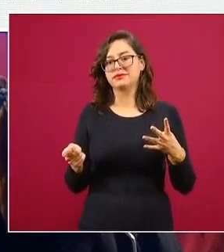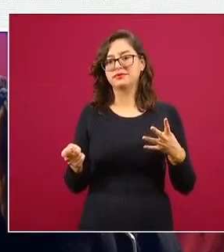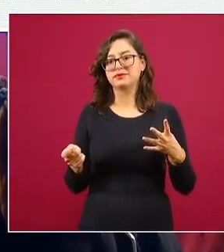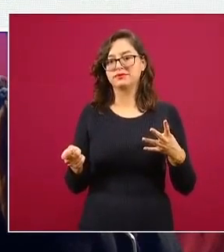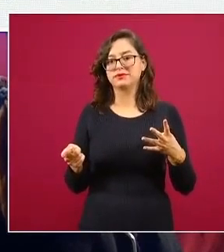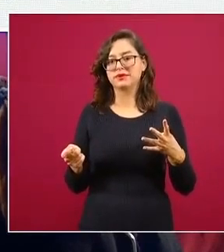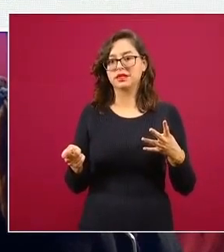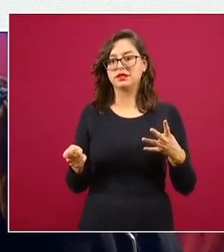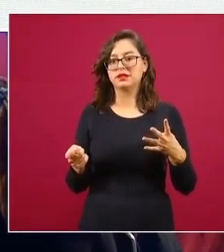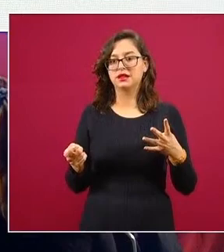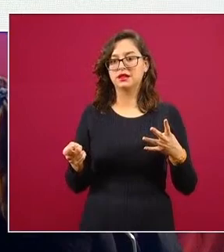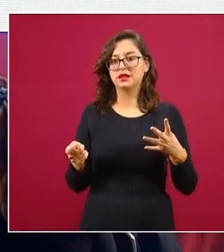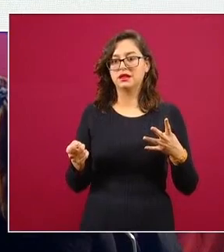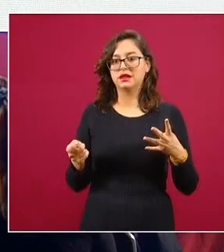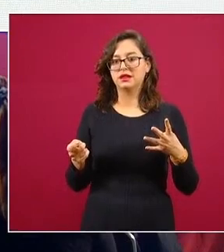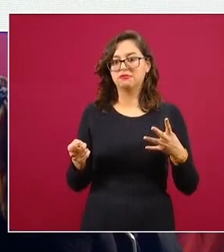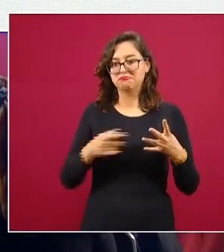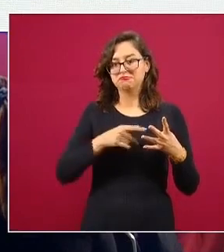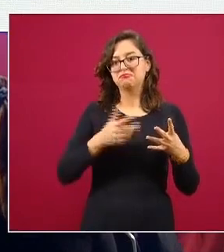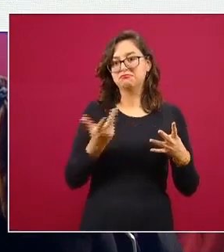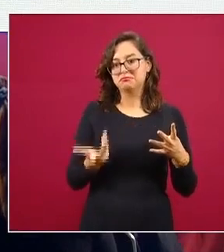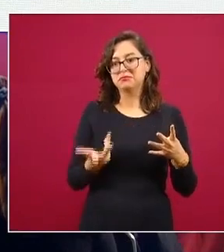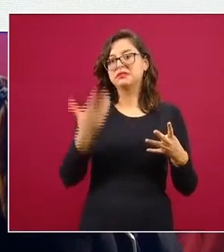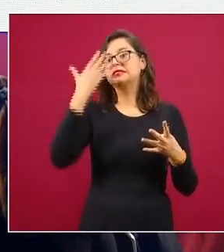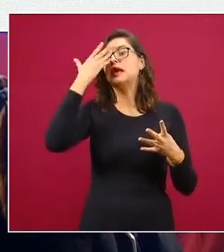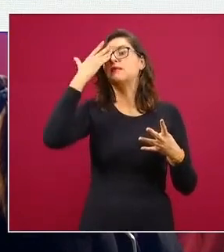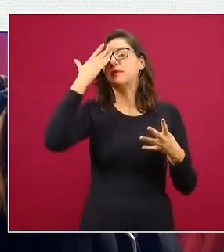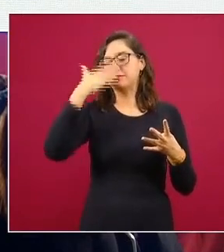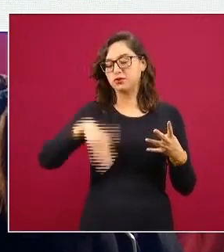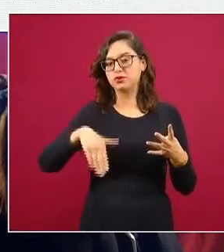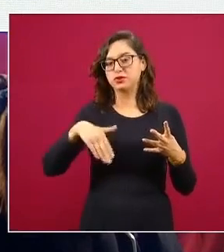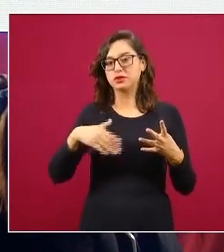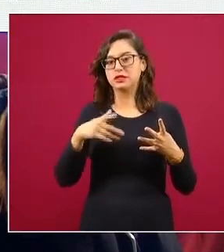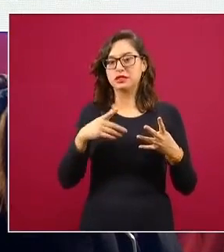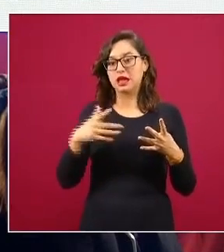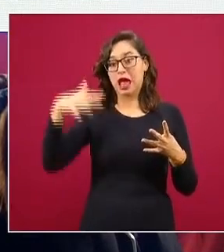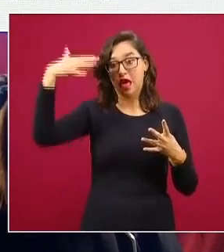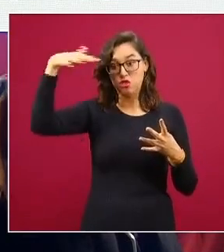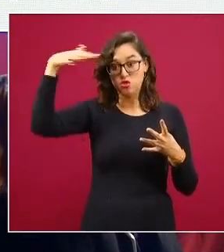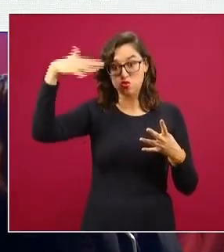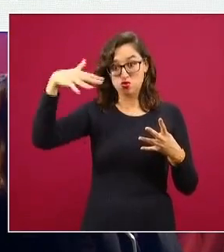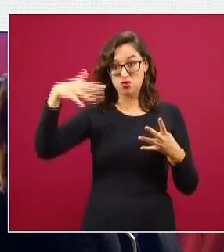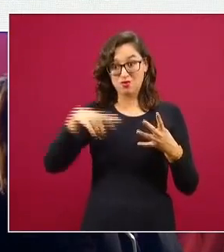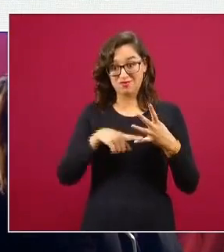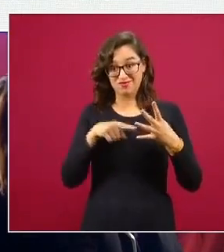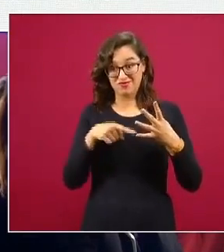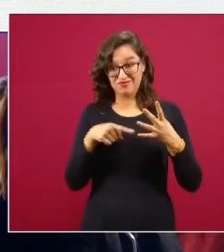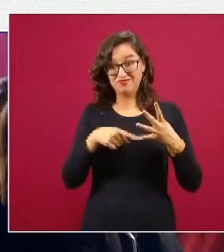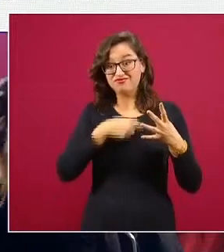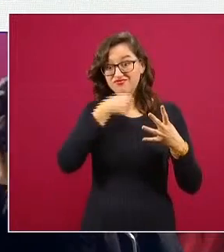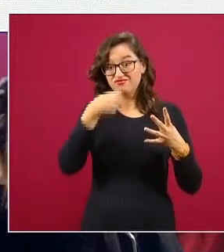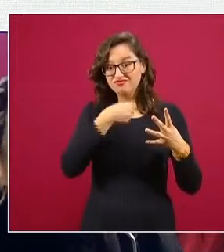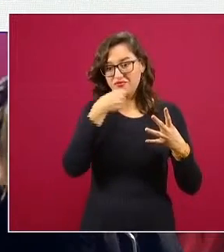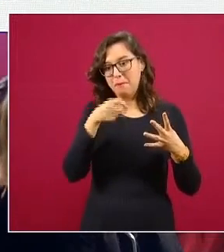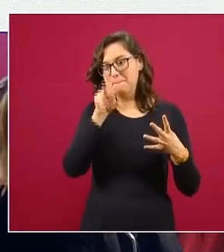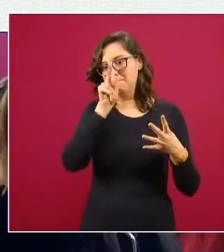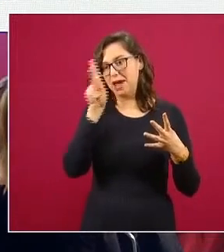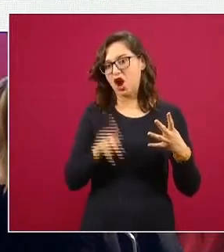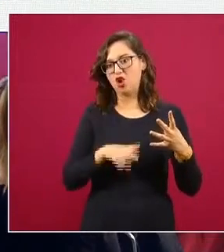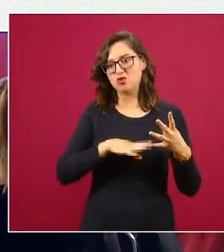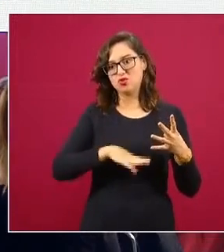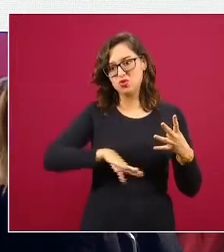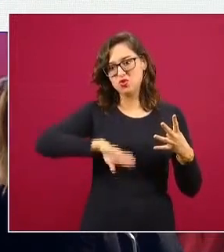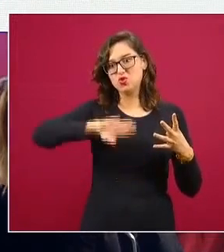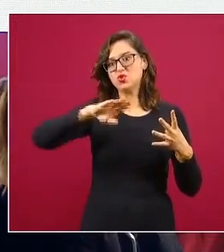influencia se ven afectados y vemos y sabemos que el grupo de los adultos mayores son más afectados